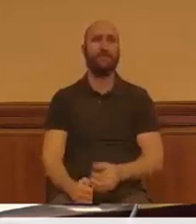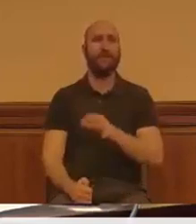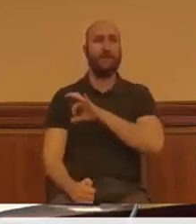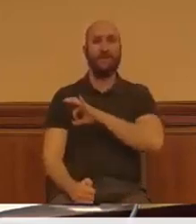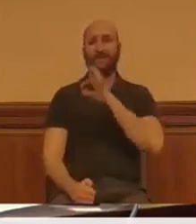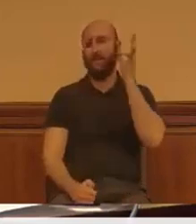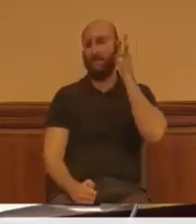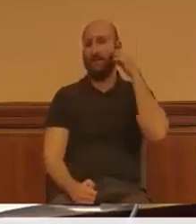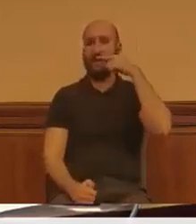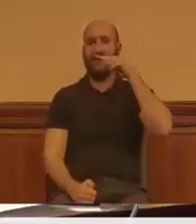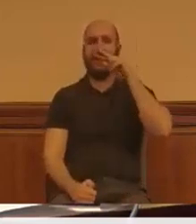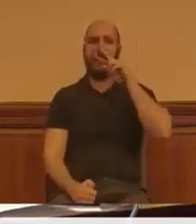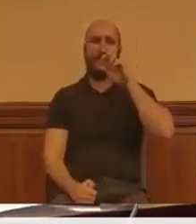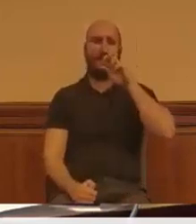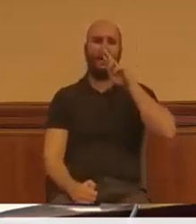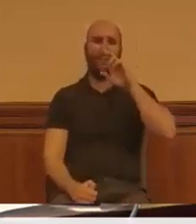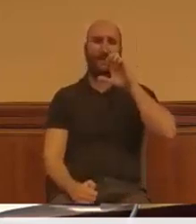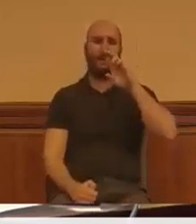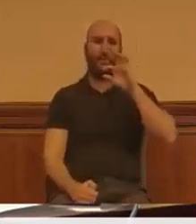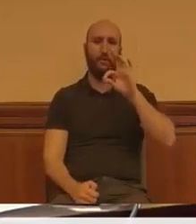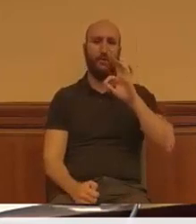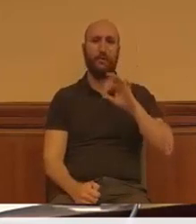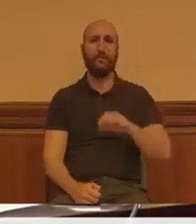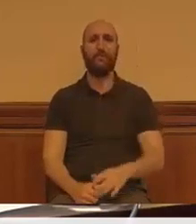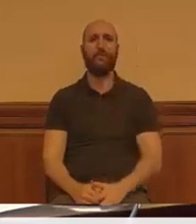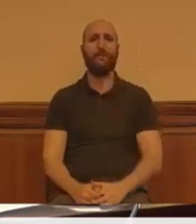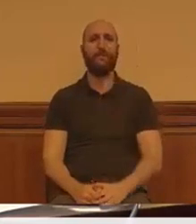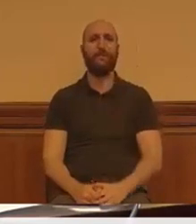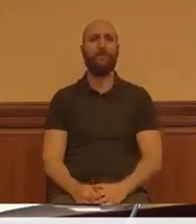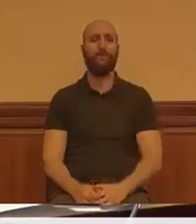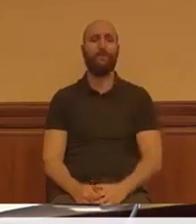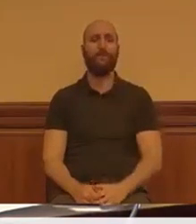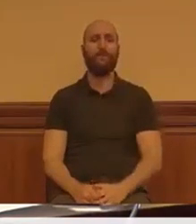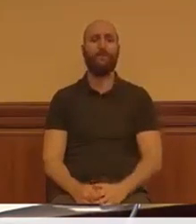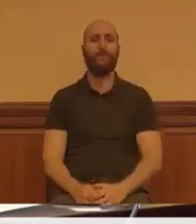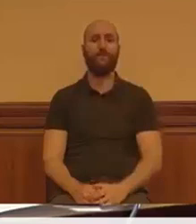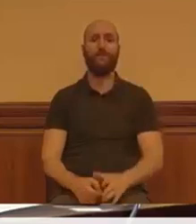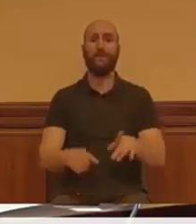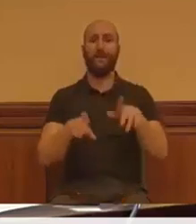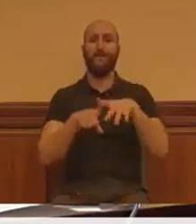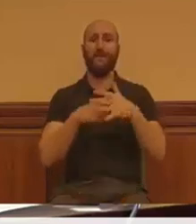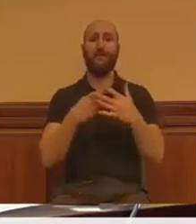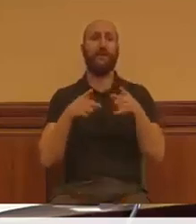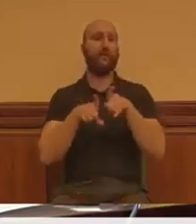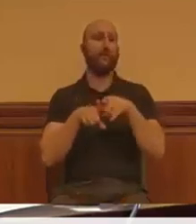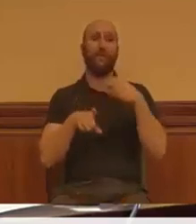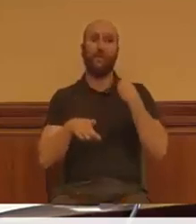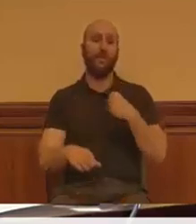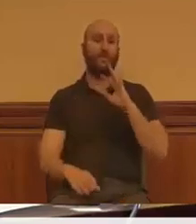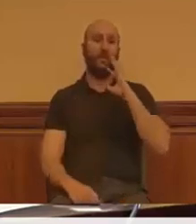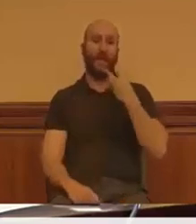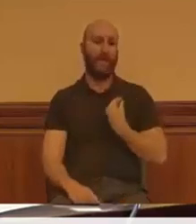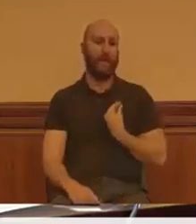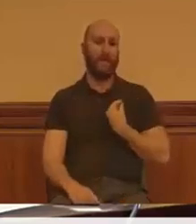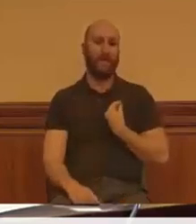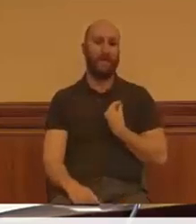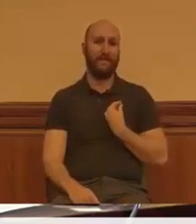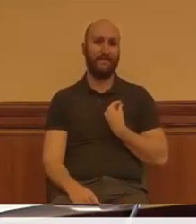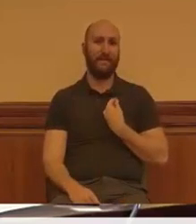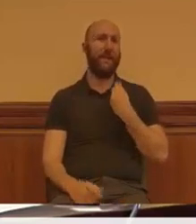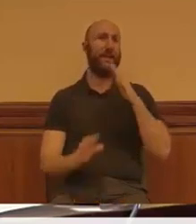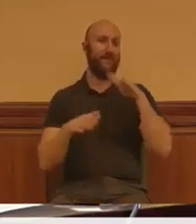pues le ha pasado lo mismo que le pasó a Begoña Villacís. Pues es que se les ha visto el plumero.